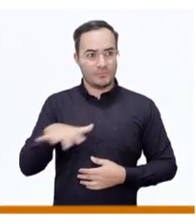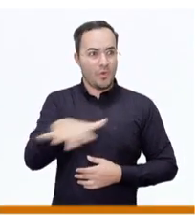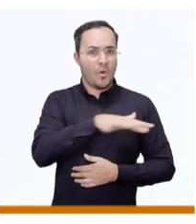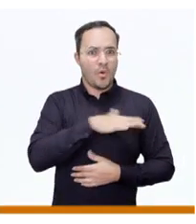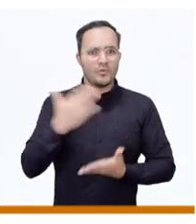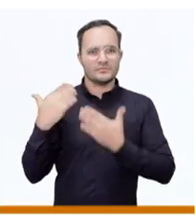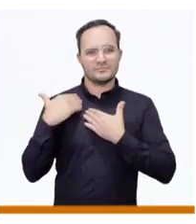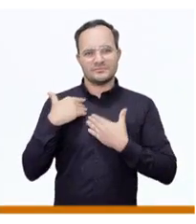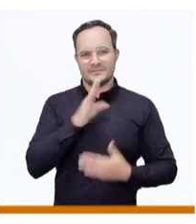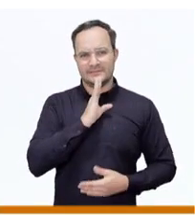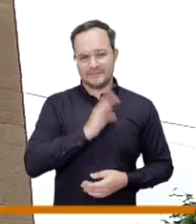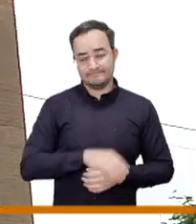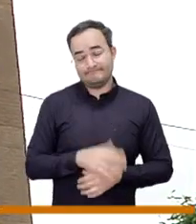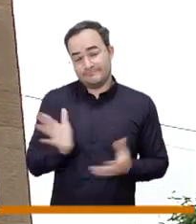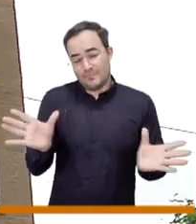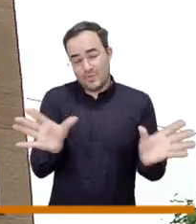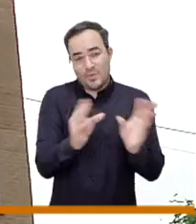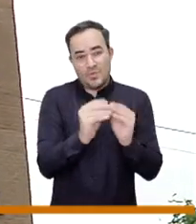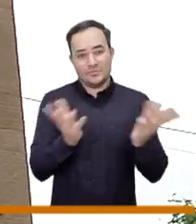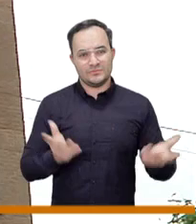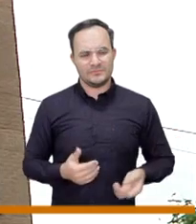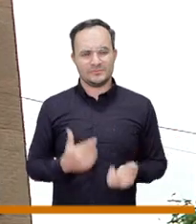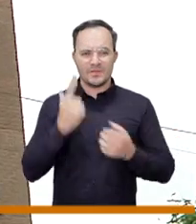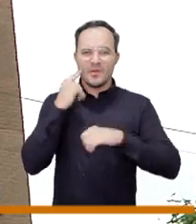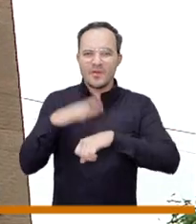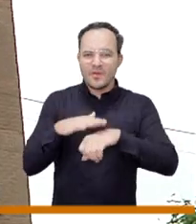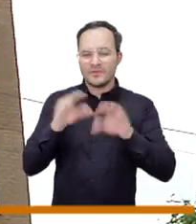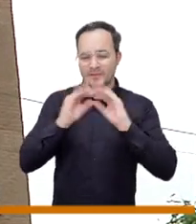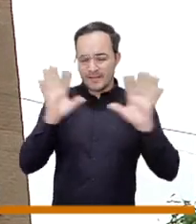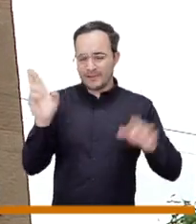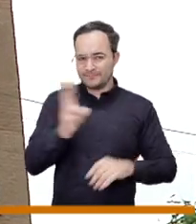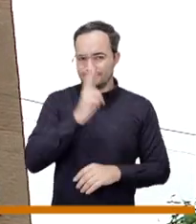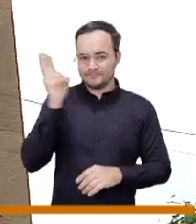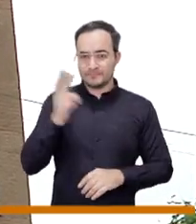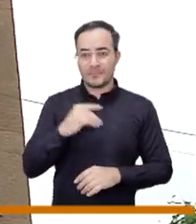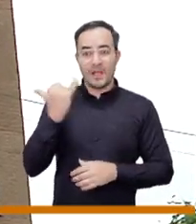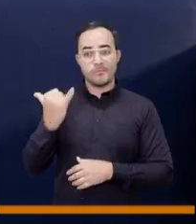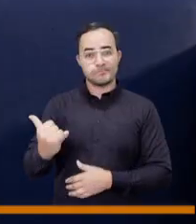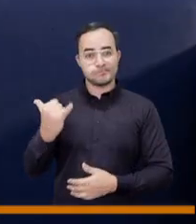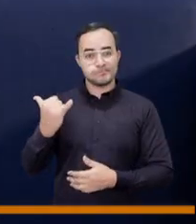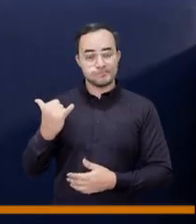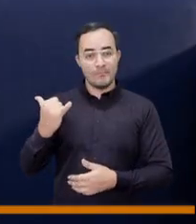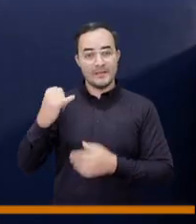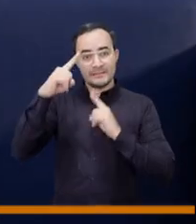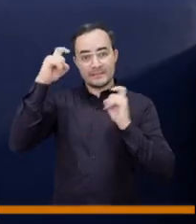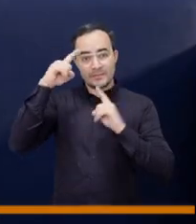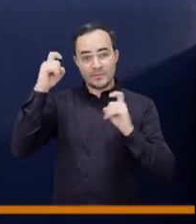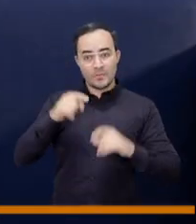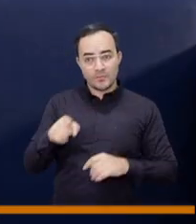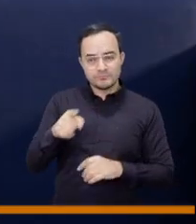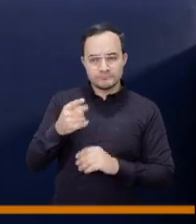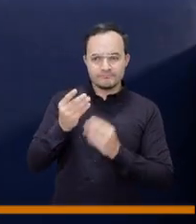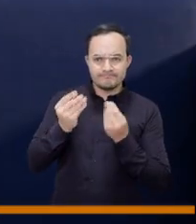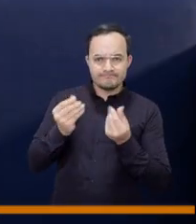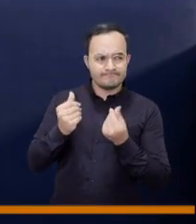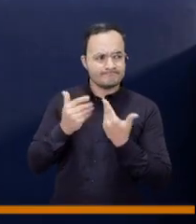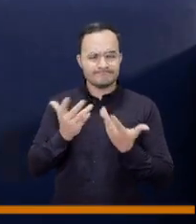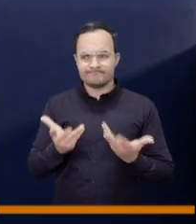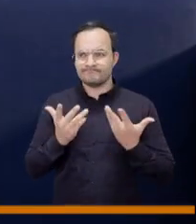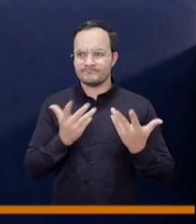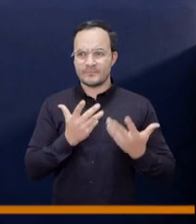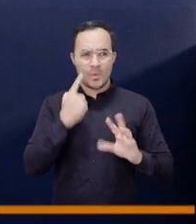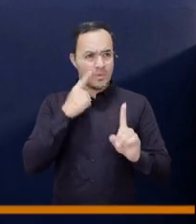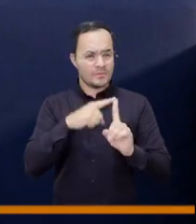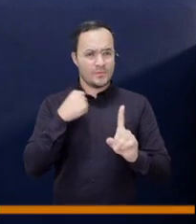importante con el cual si me reitero desde un principio es que una inversión como tal que tenemos hoy en tigo en esa función